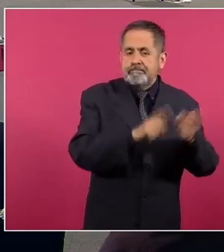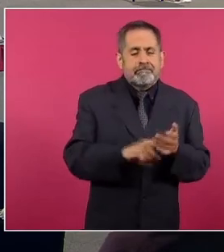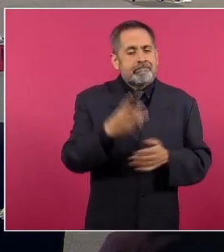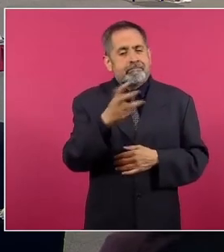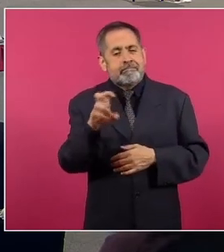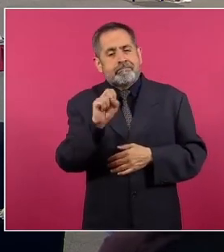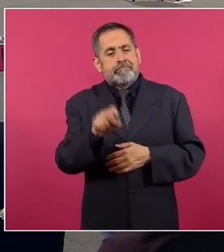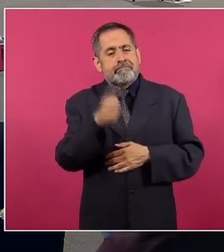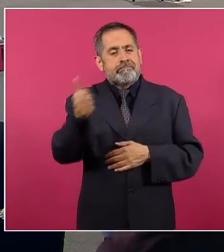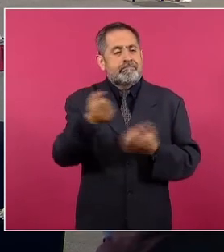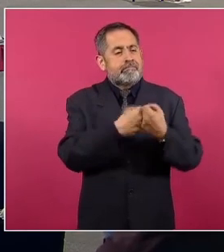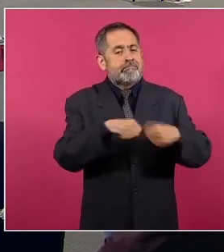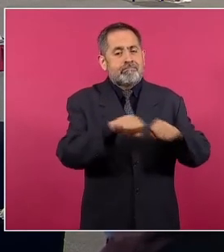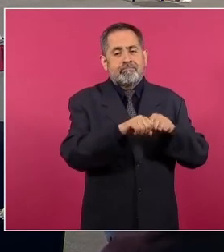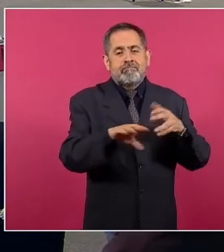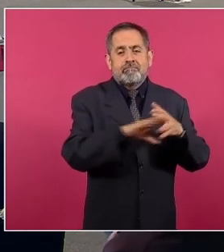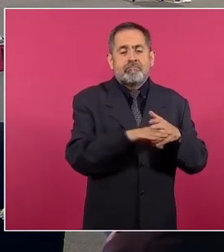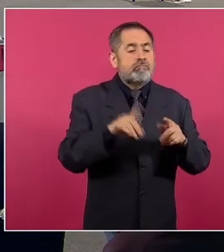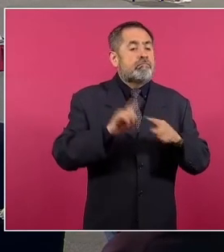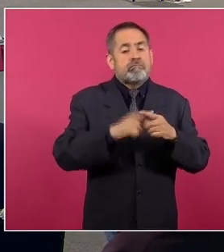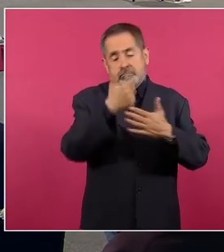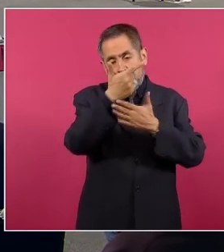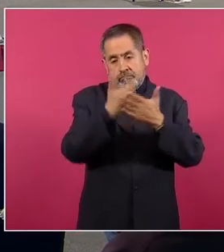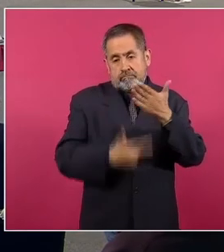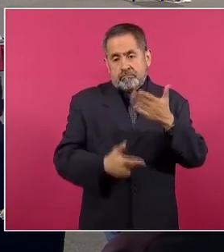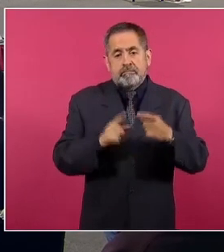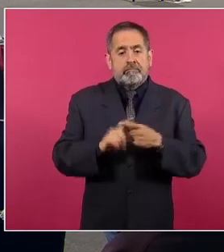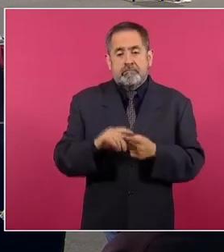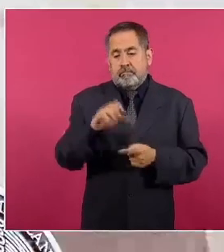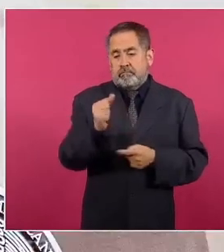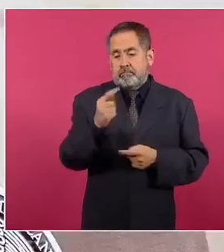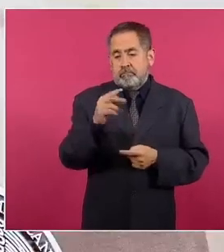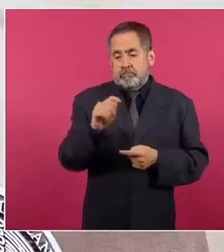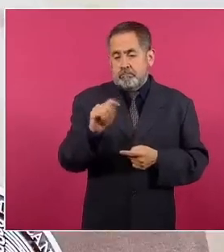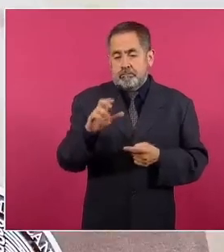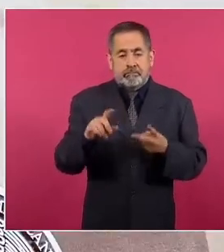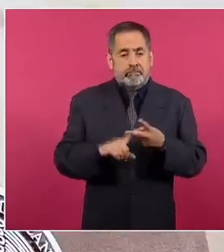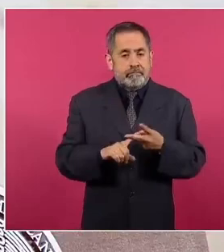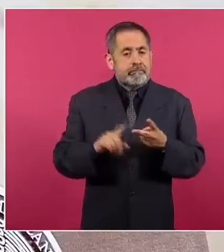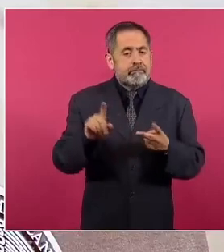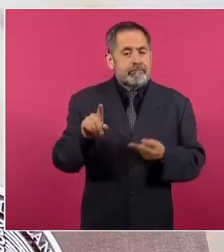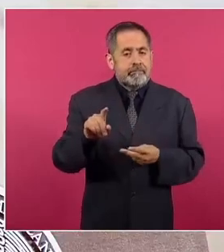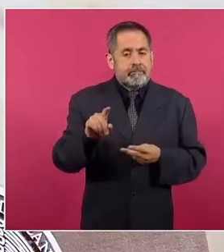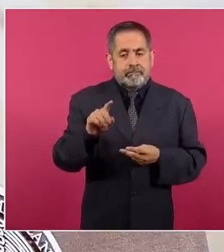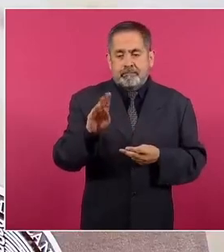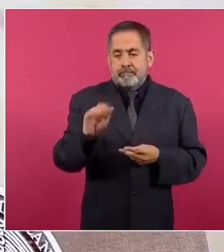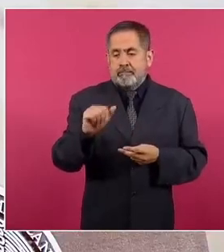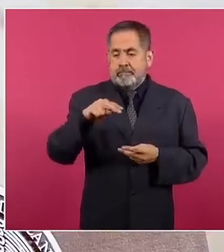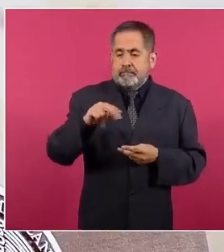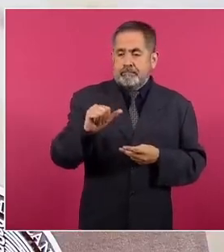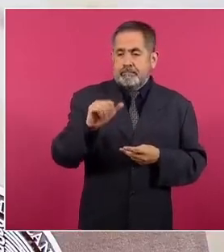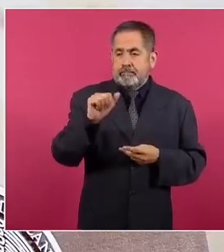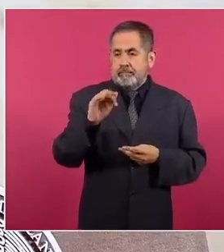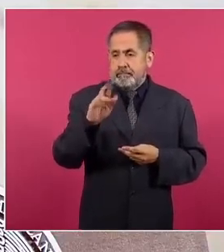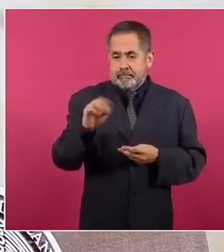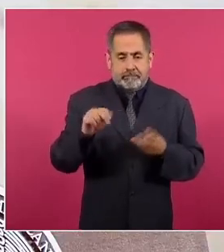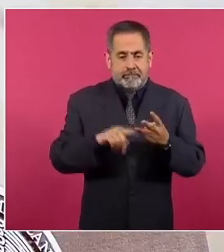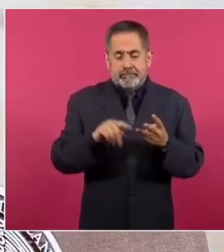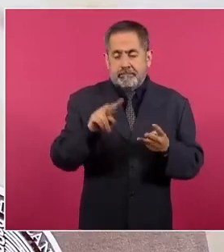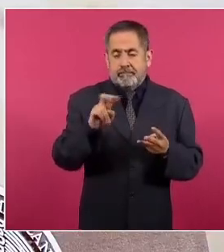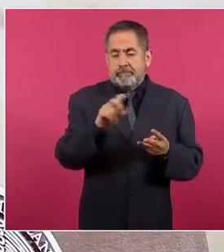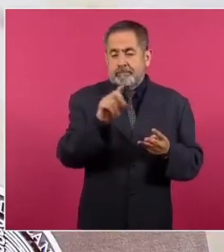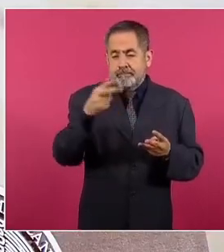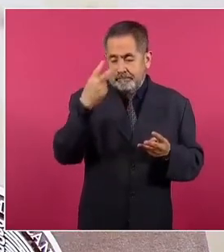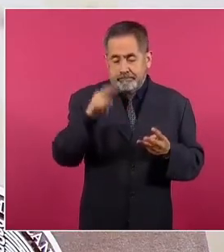entre los que destacan, ahí vamos a hacer una lista, Autotec, Avon Cosmetics, Banca Afirme, Bayer de México,